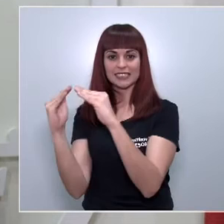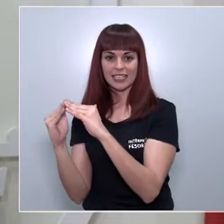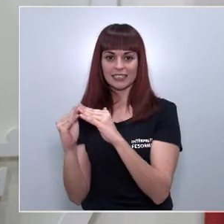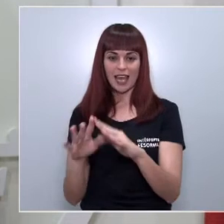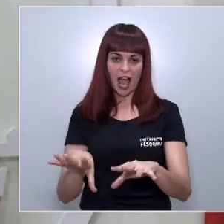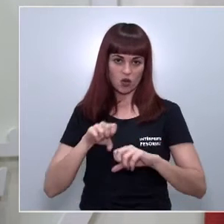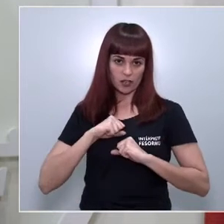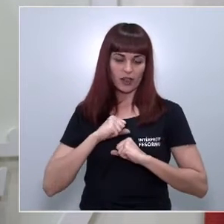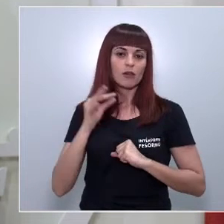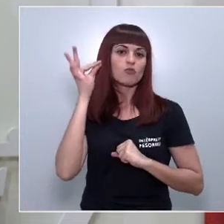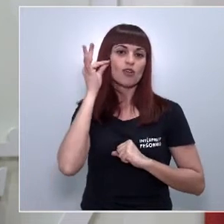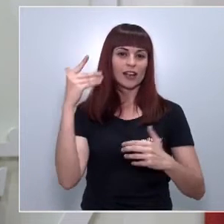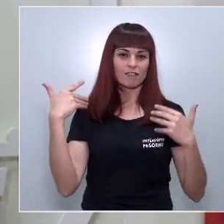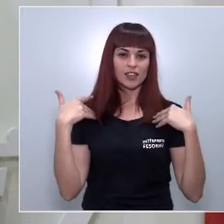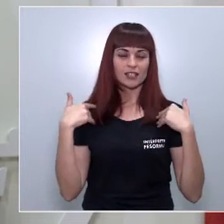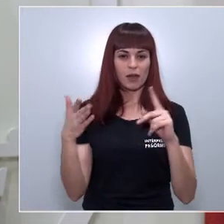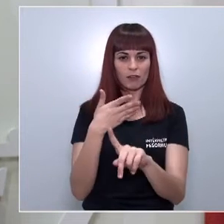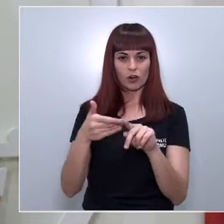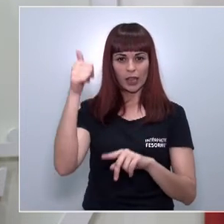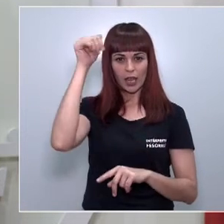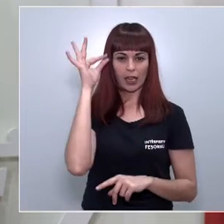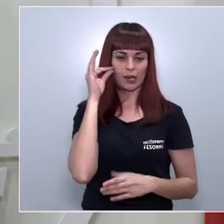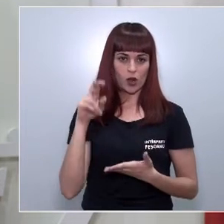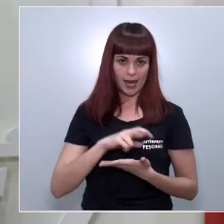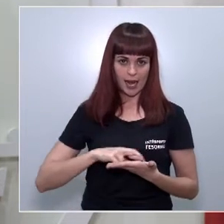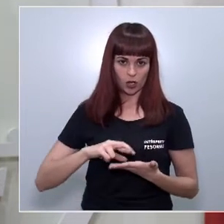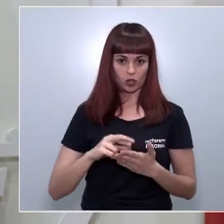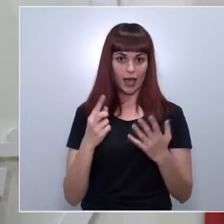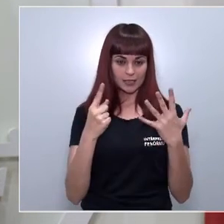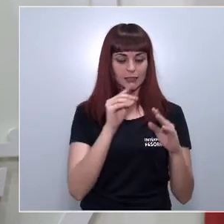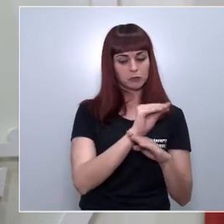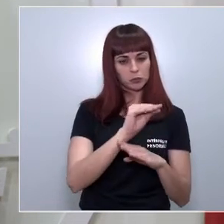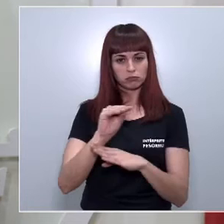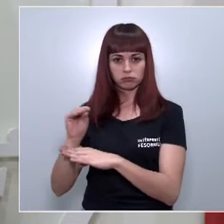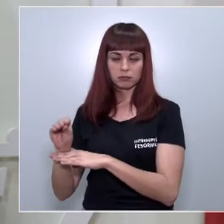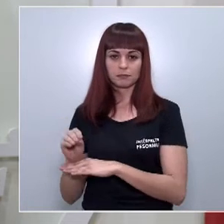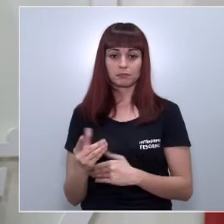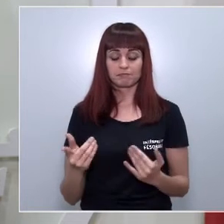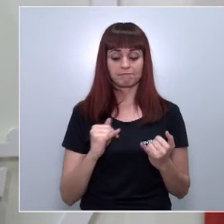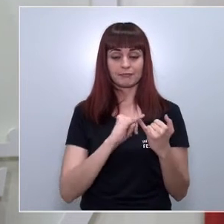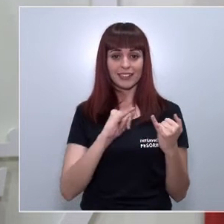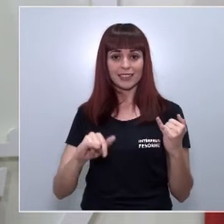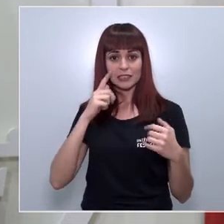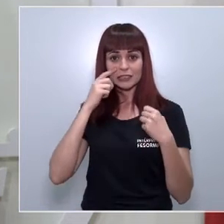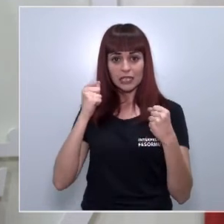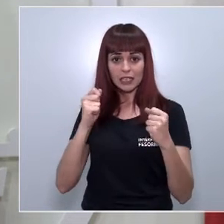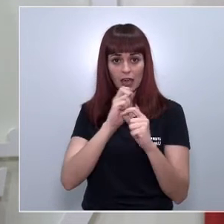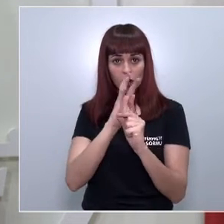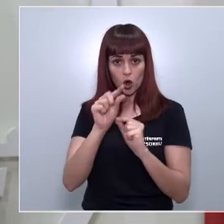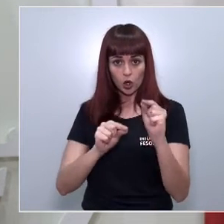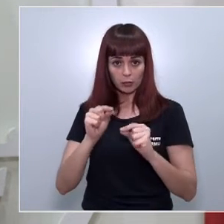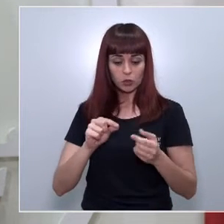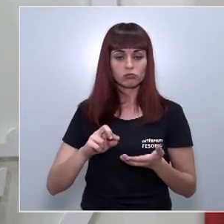víctimas de violencia de género en nuestra región. Pese a la crisis sanitaria del COVID, el Gobierno regional